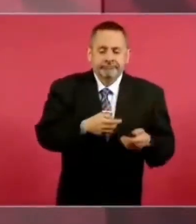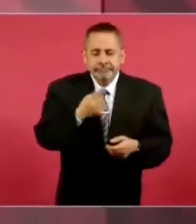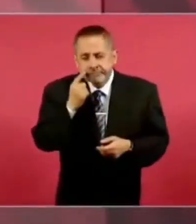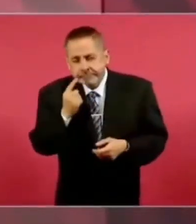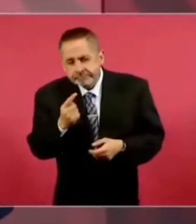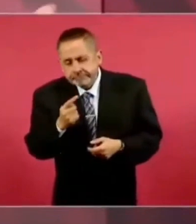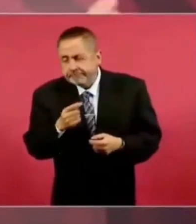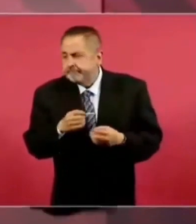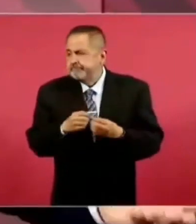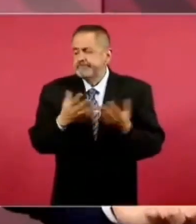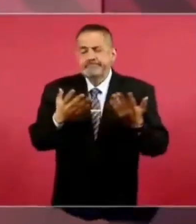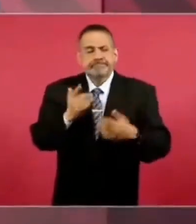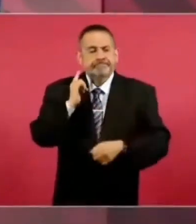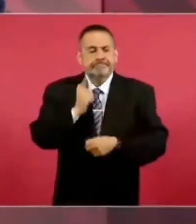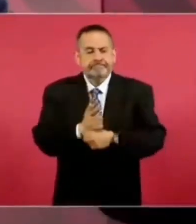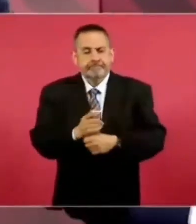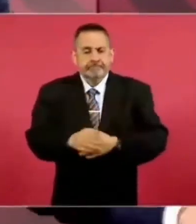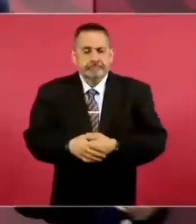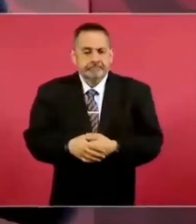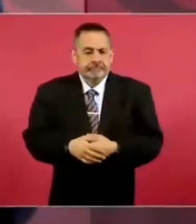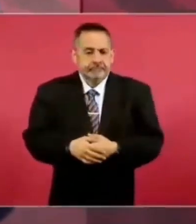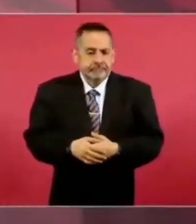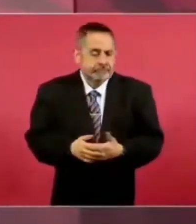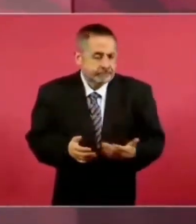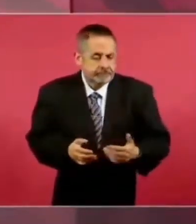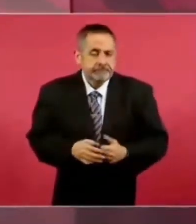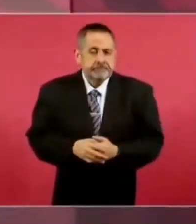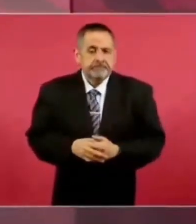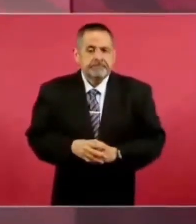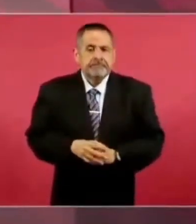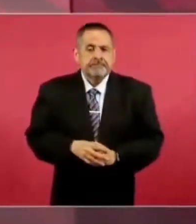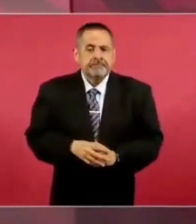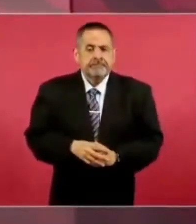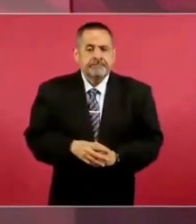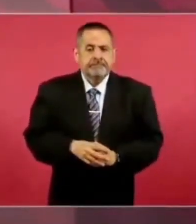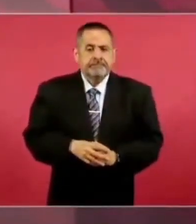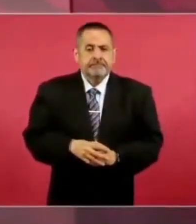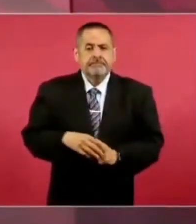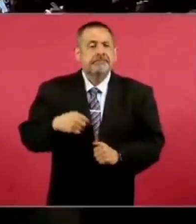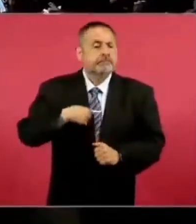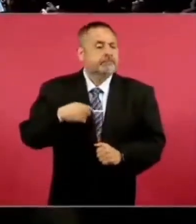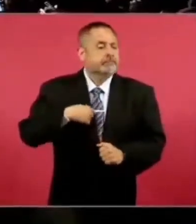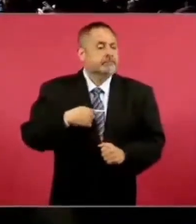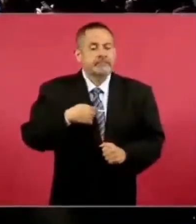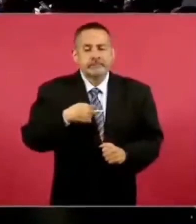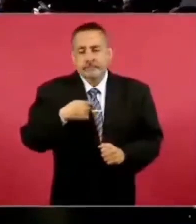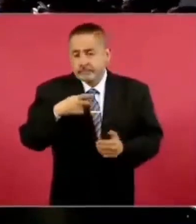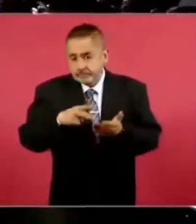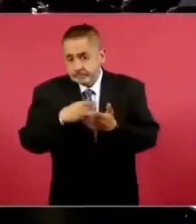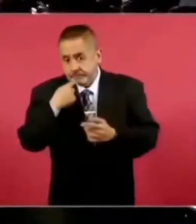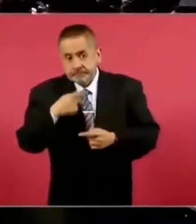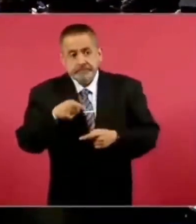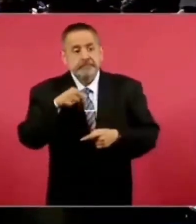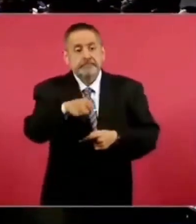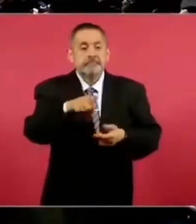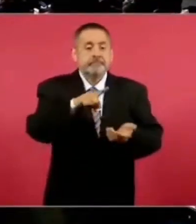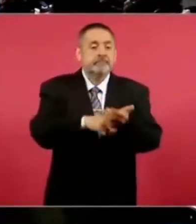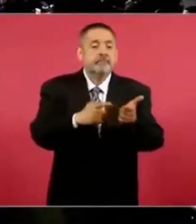Nada más que no voy a estar hablando aquí de quién da las órdenes en los partidos